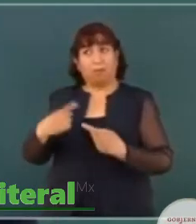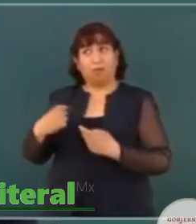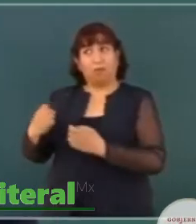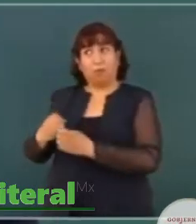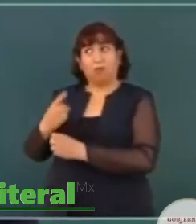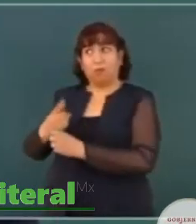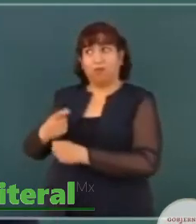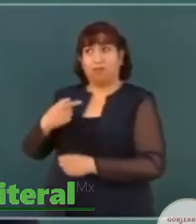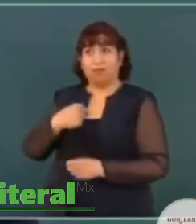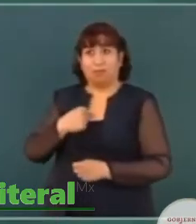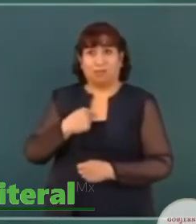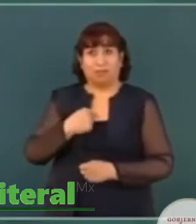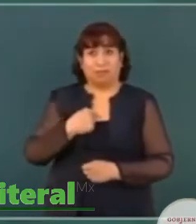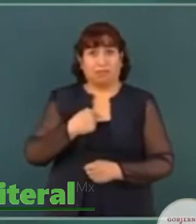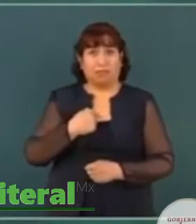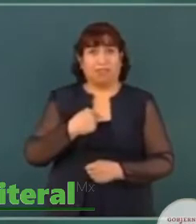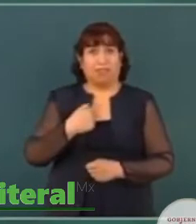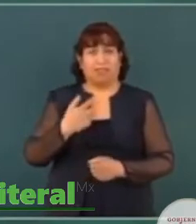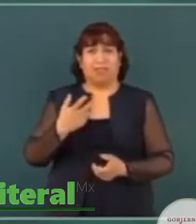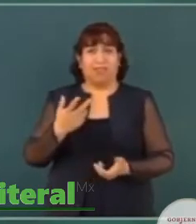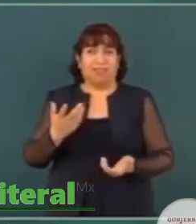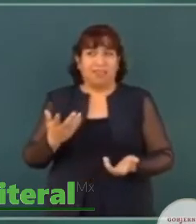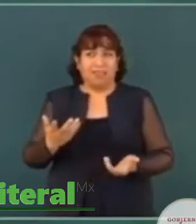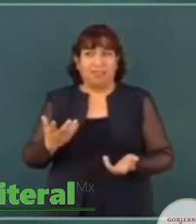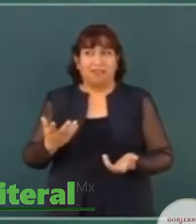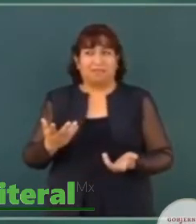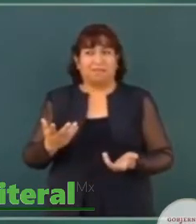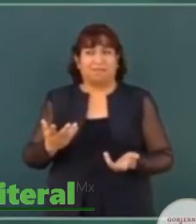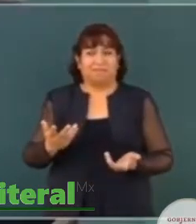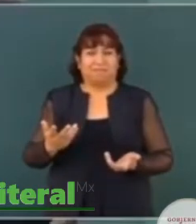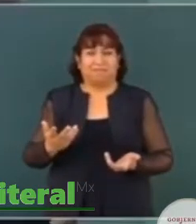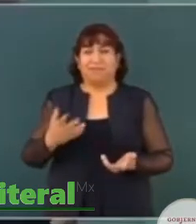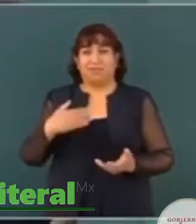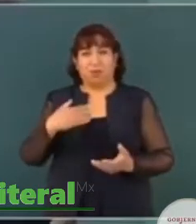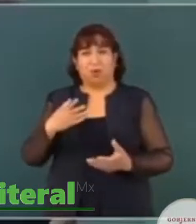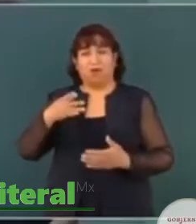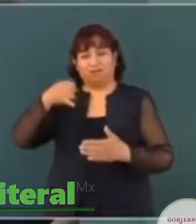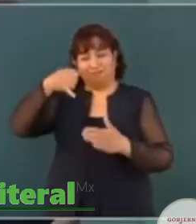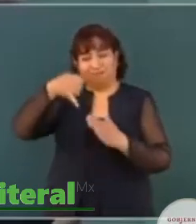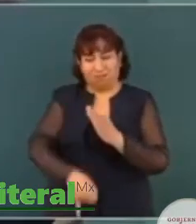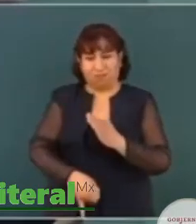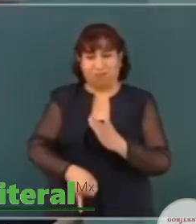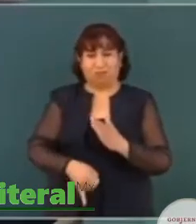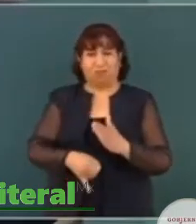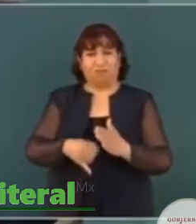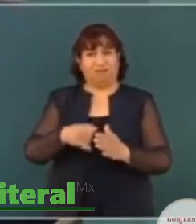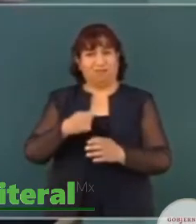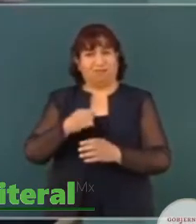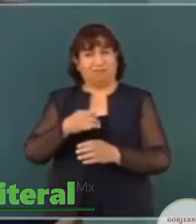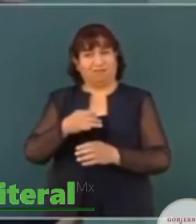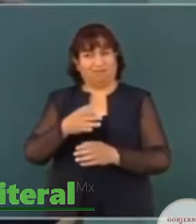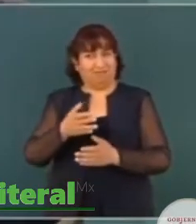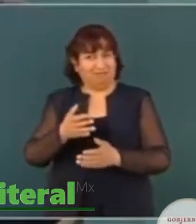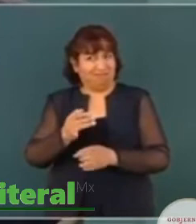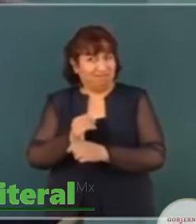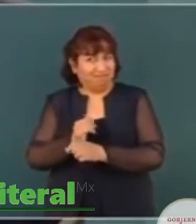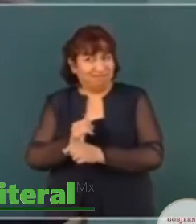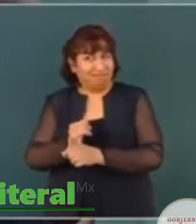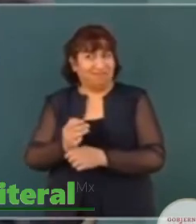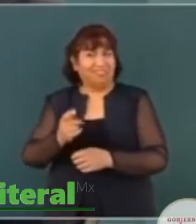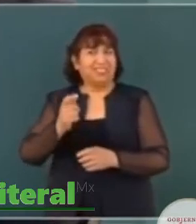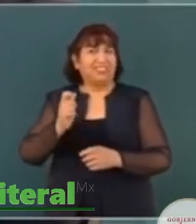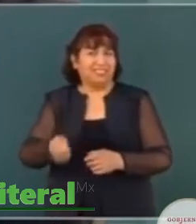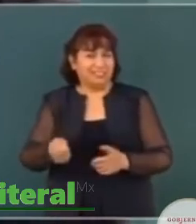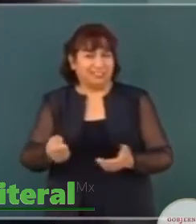de ir al fondo, es